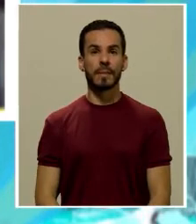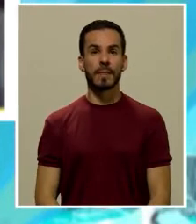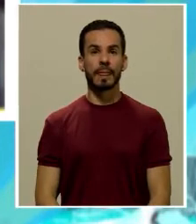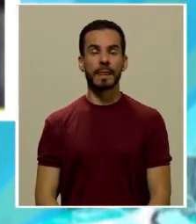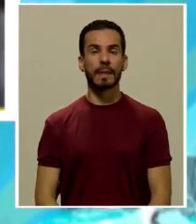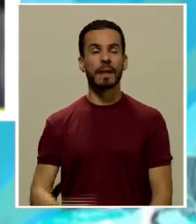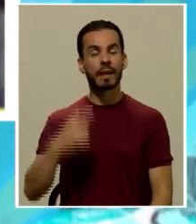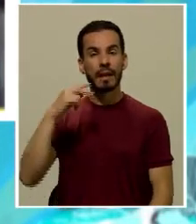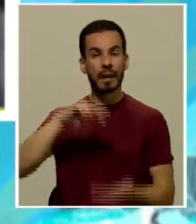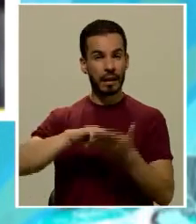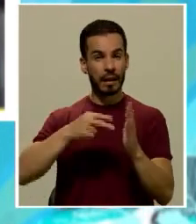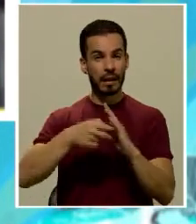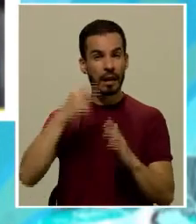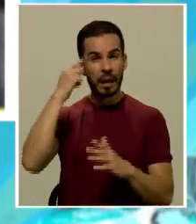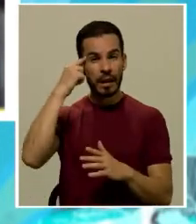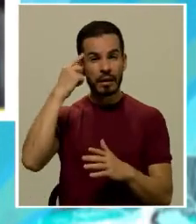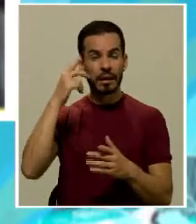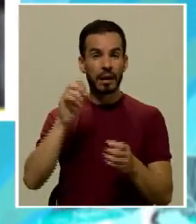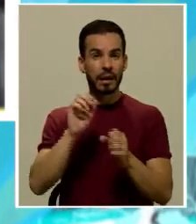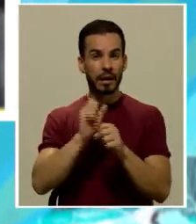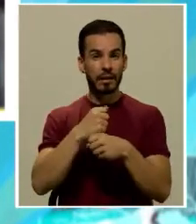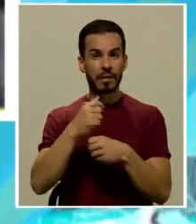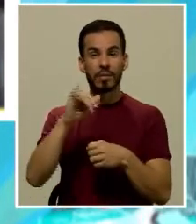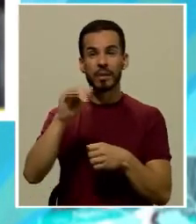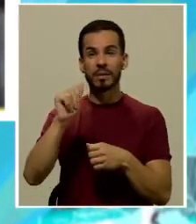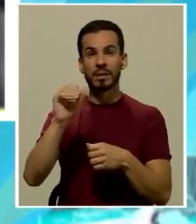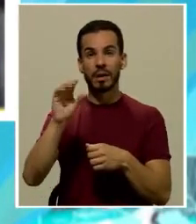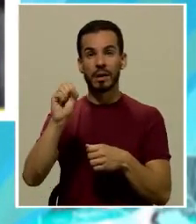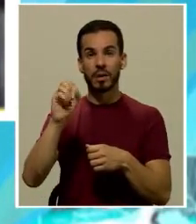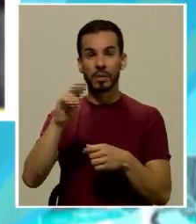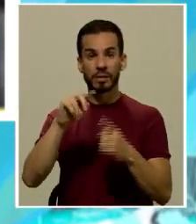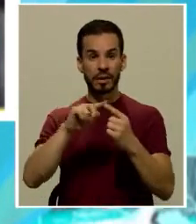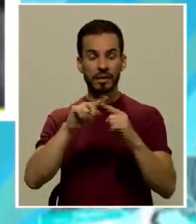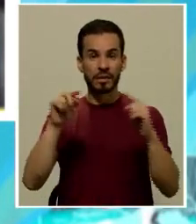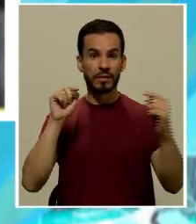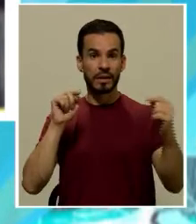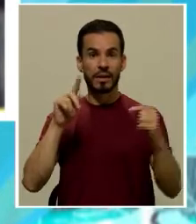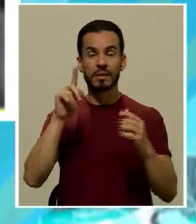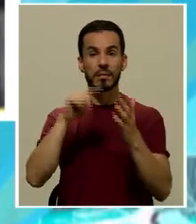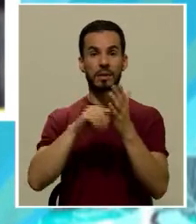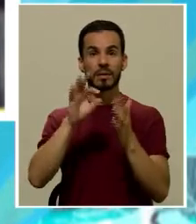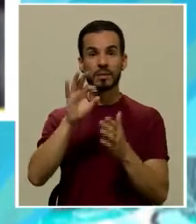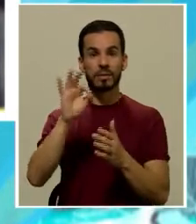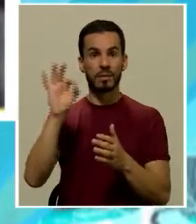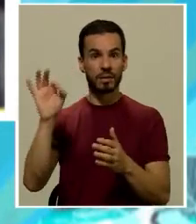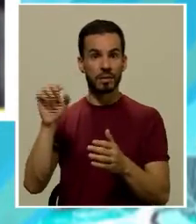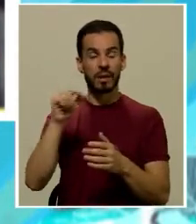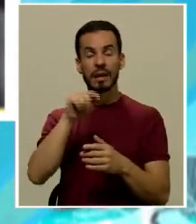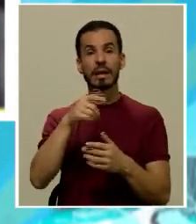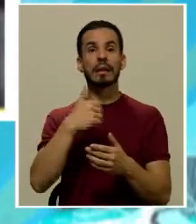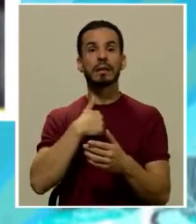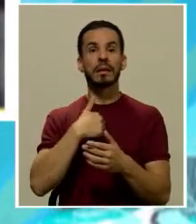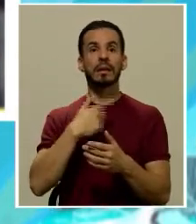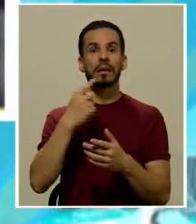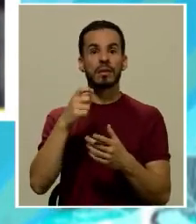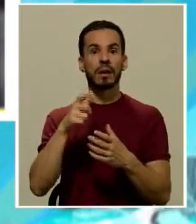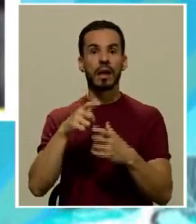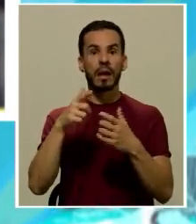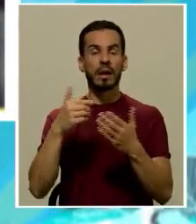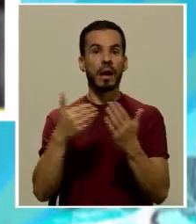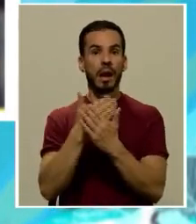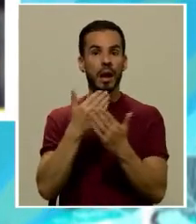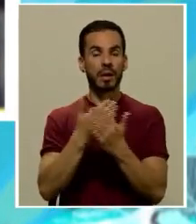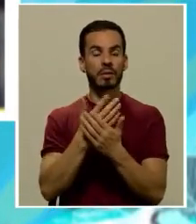la concepción elaborada por Jacobs, esa dicotomía en 1999, adquiere una gran